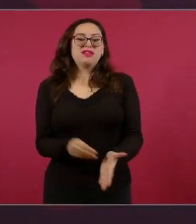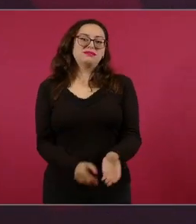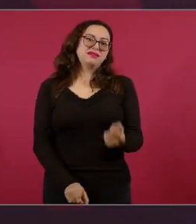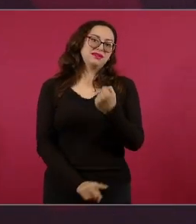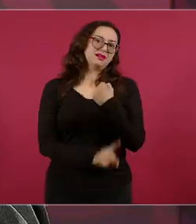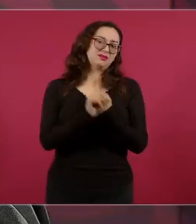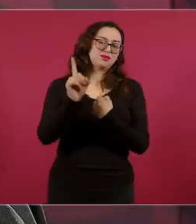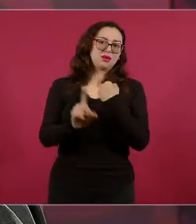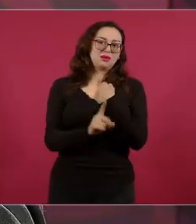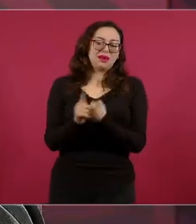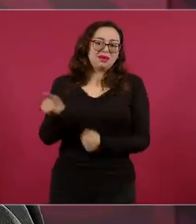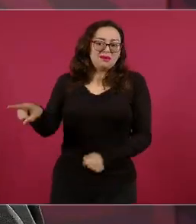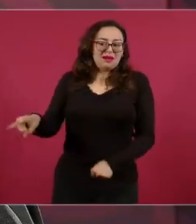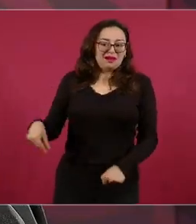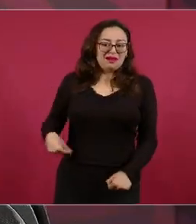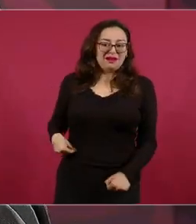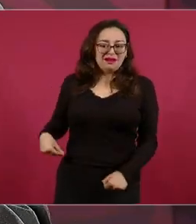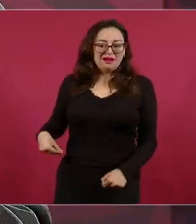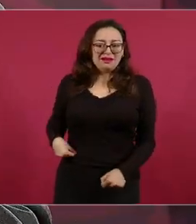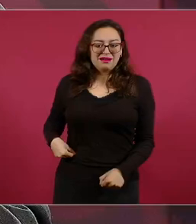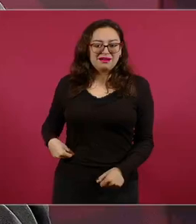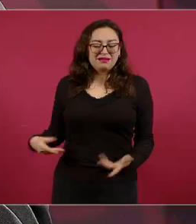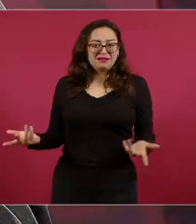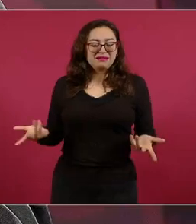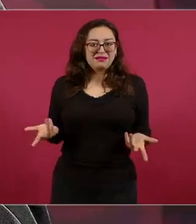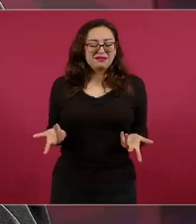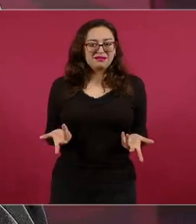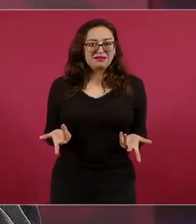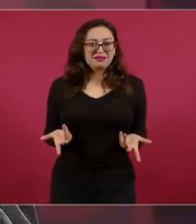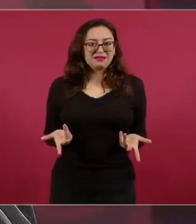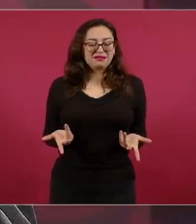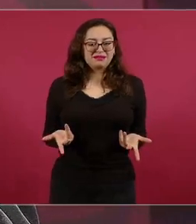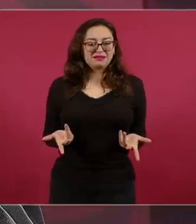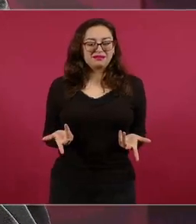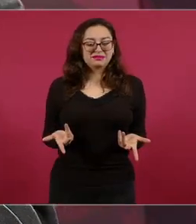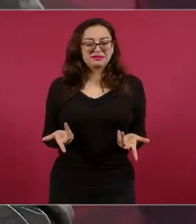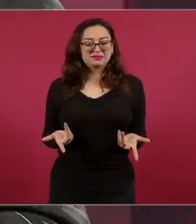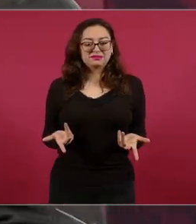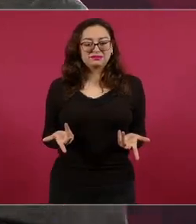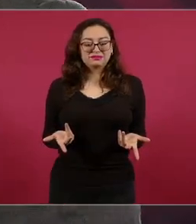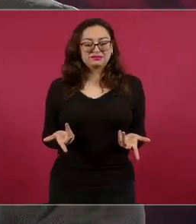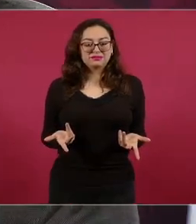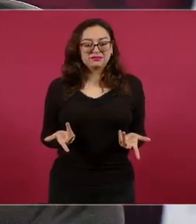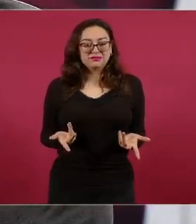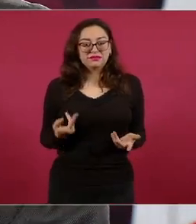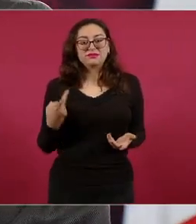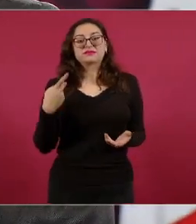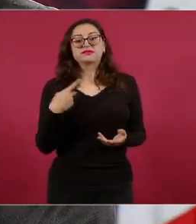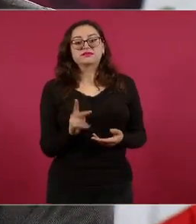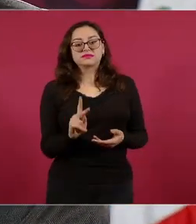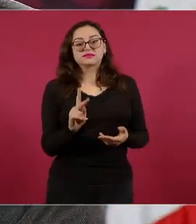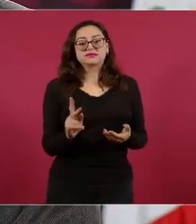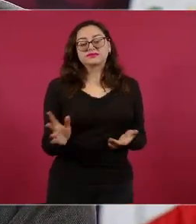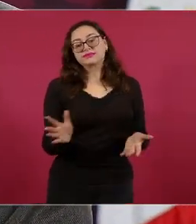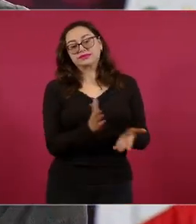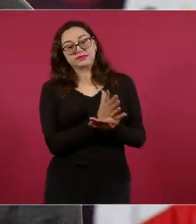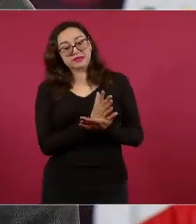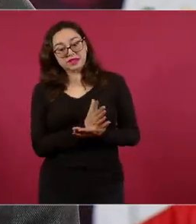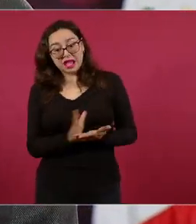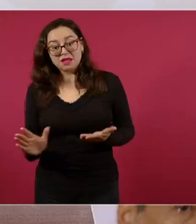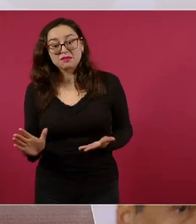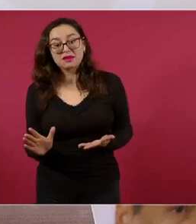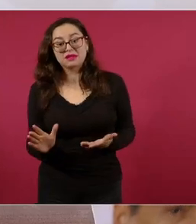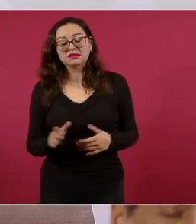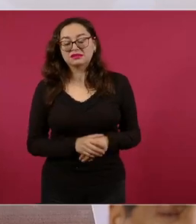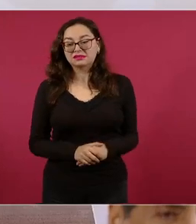Pero además pone como secretario de